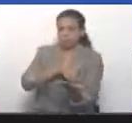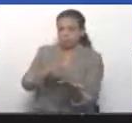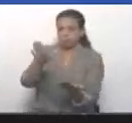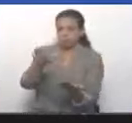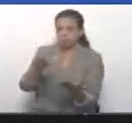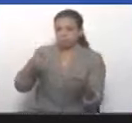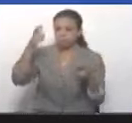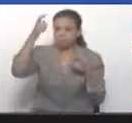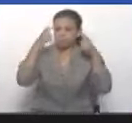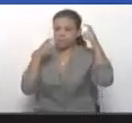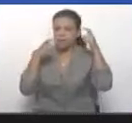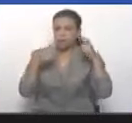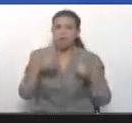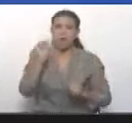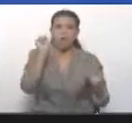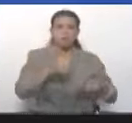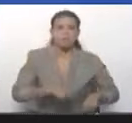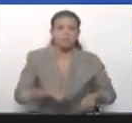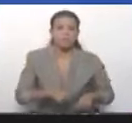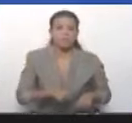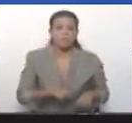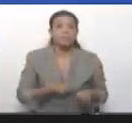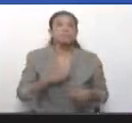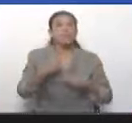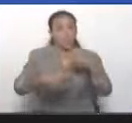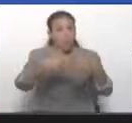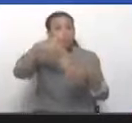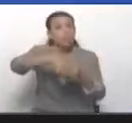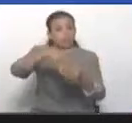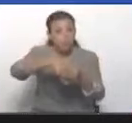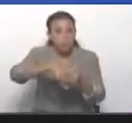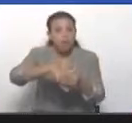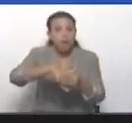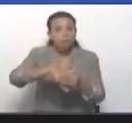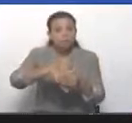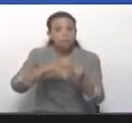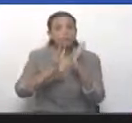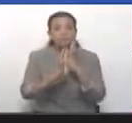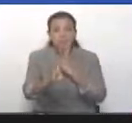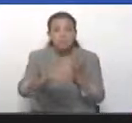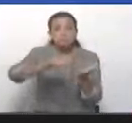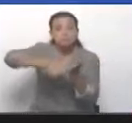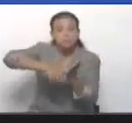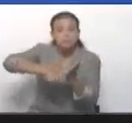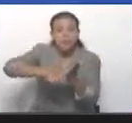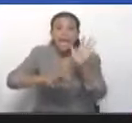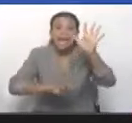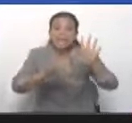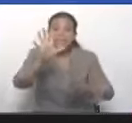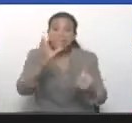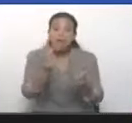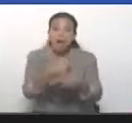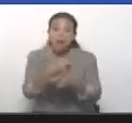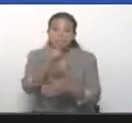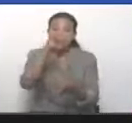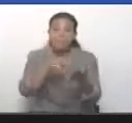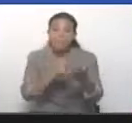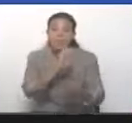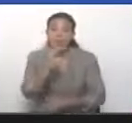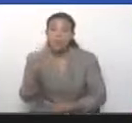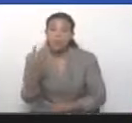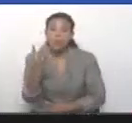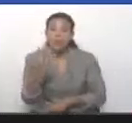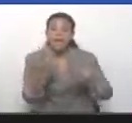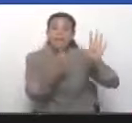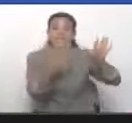vamos a acabar con Chávez. Fuimos al proceso electoral, fuimos a las elecciones y el 15 de agosto de 2004, el